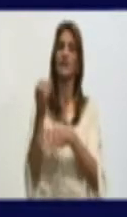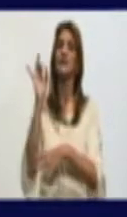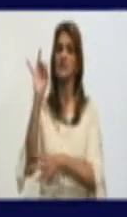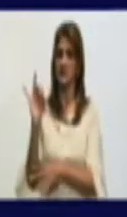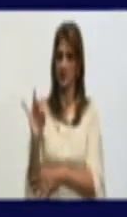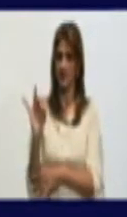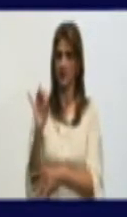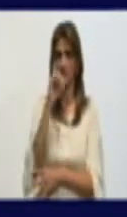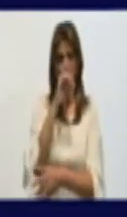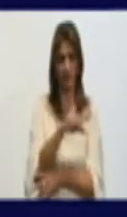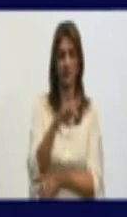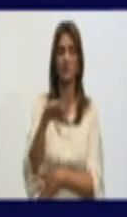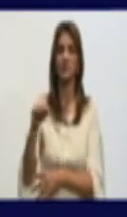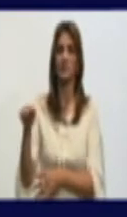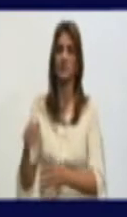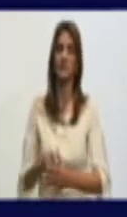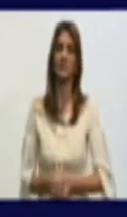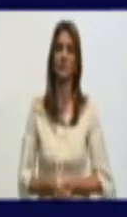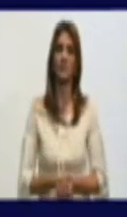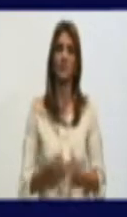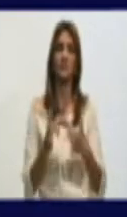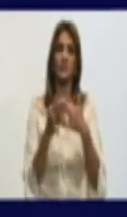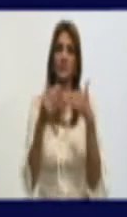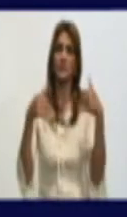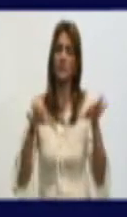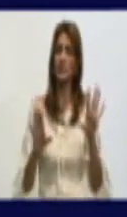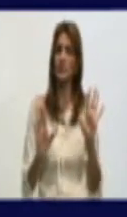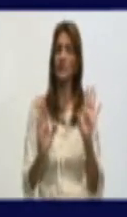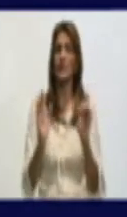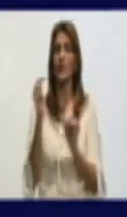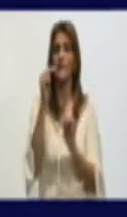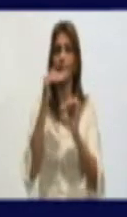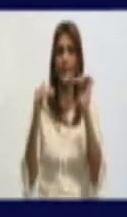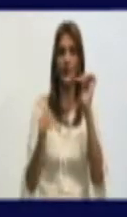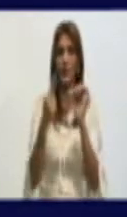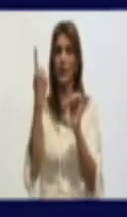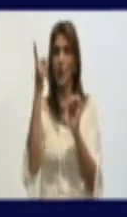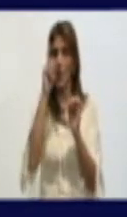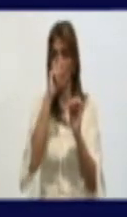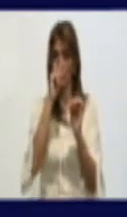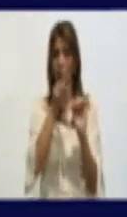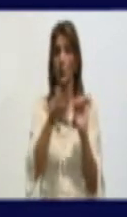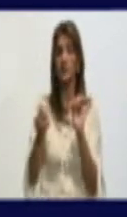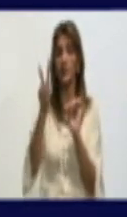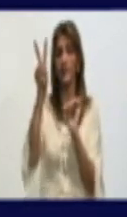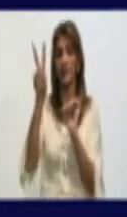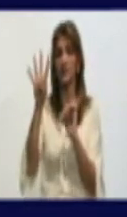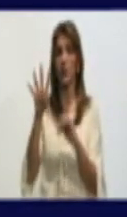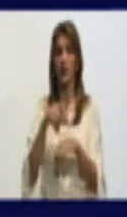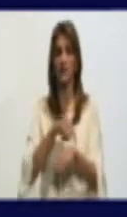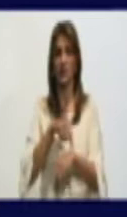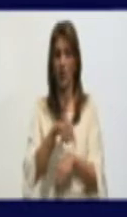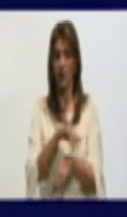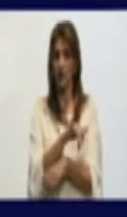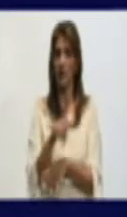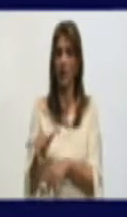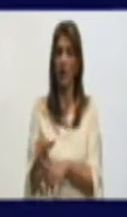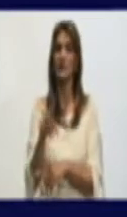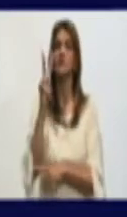pacientes en la edad pediátrica. Afortunadamente, ninguno menor de un año. En las últimas 24 horas se dieron